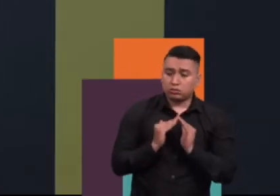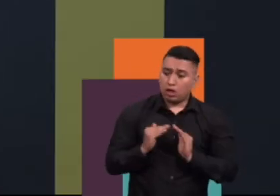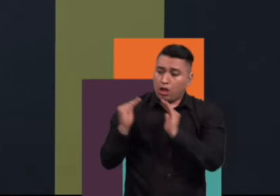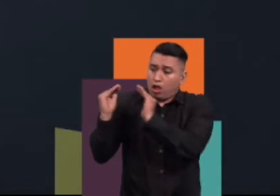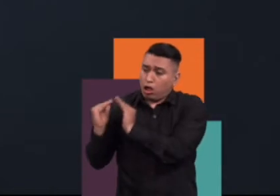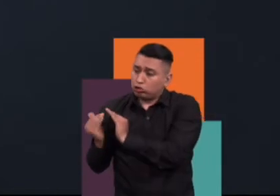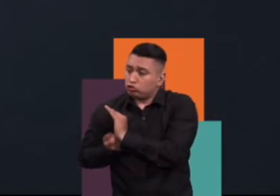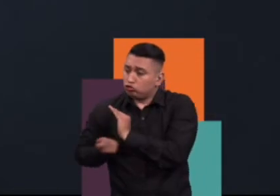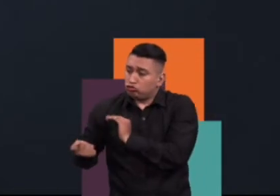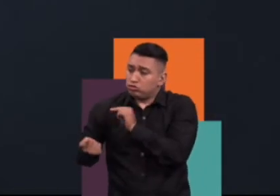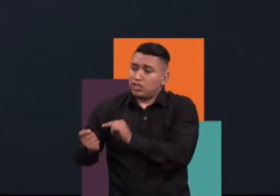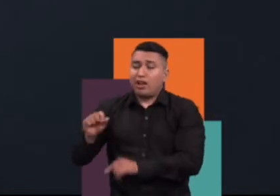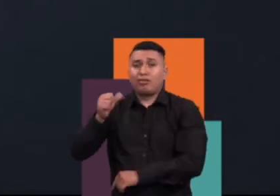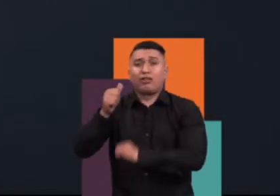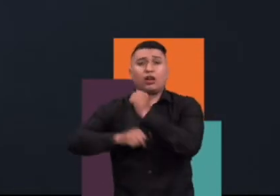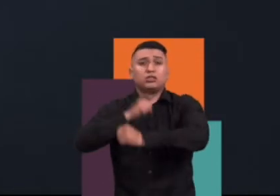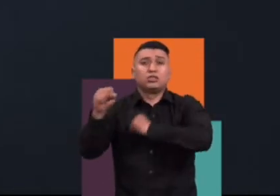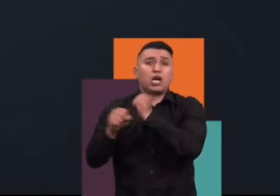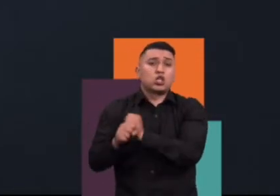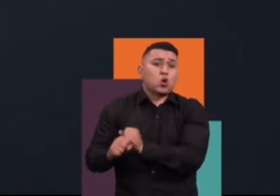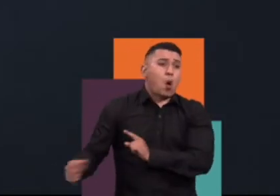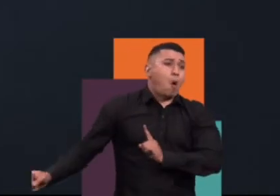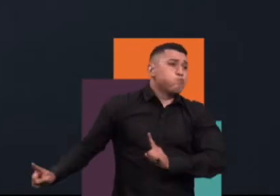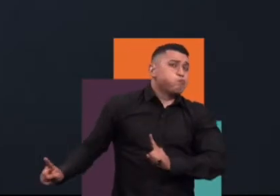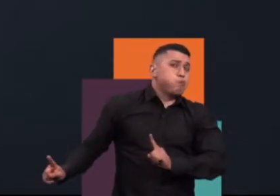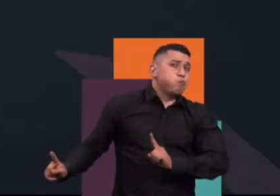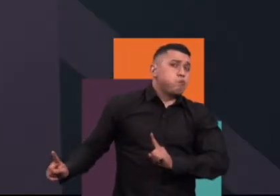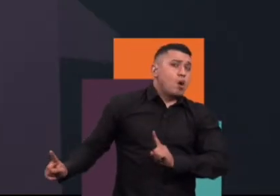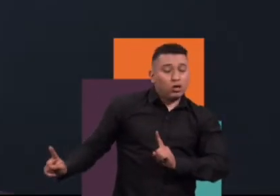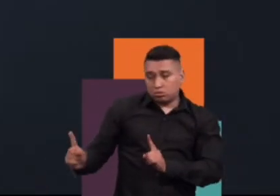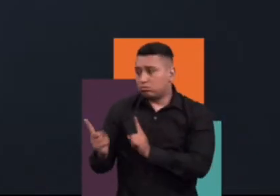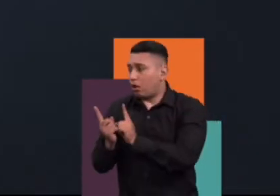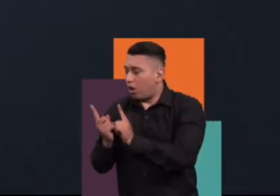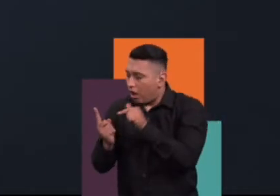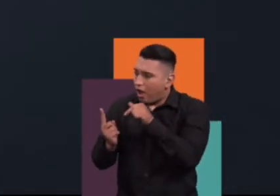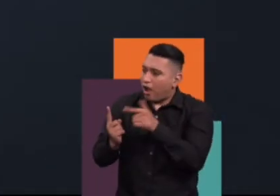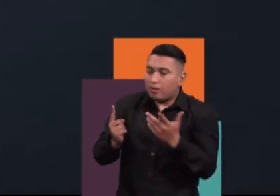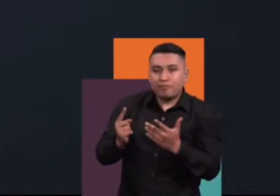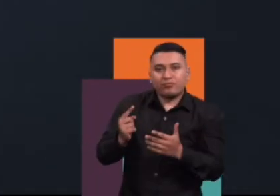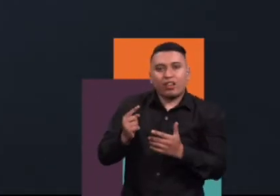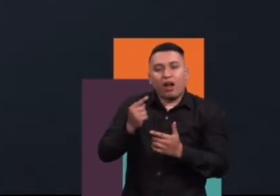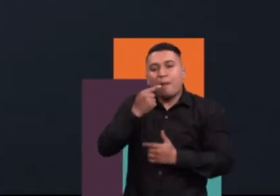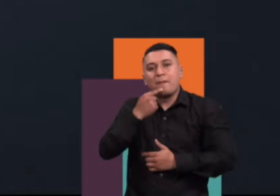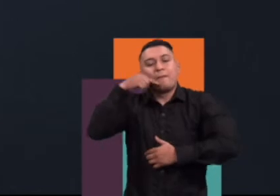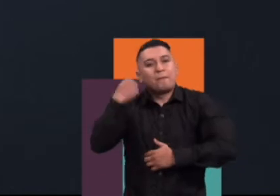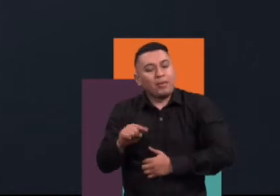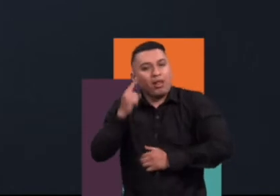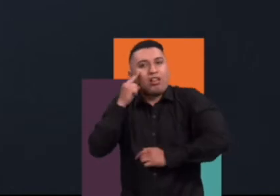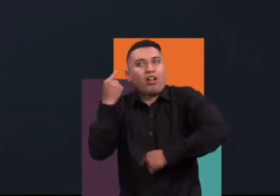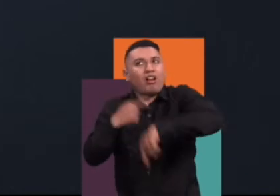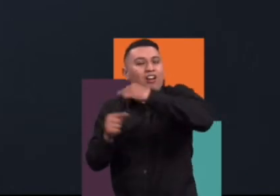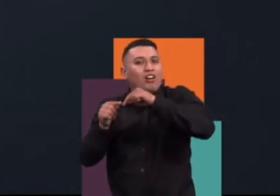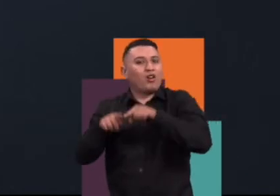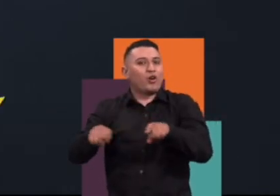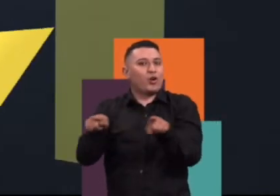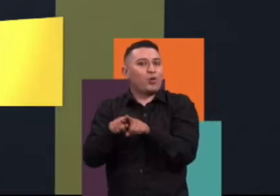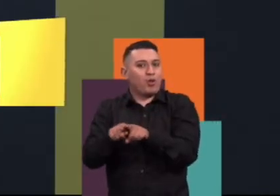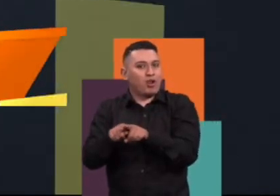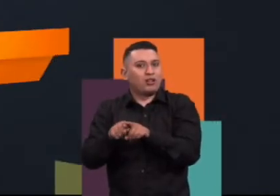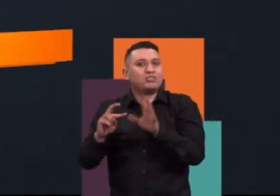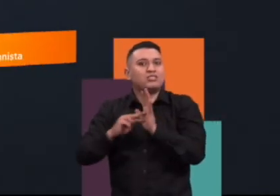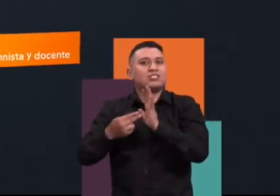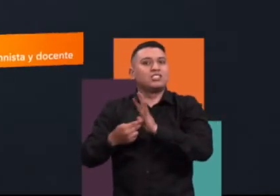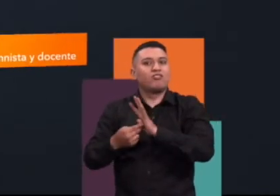años compartiendo un espacio físico y que no nos conocemos. O sea, yo creo que la aventura tiene unas dimensiones de muy diversa índole y no es